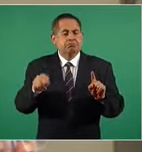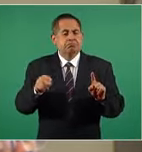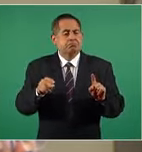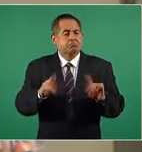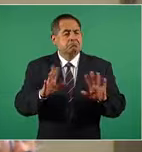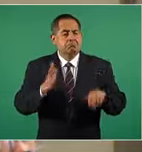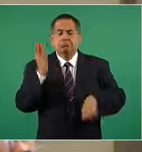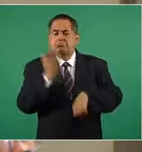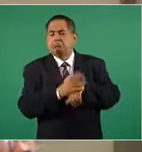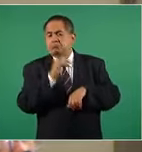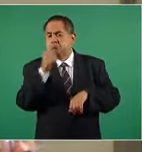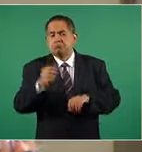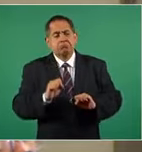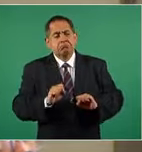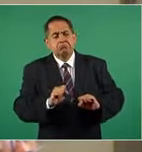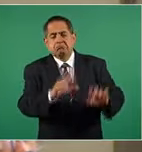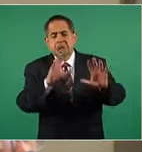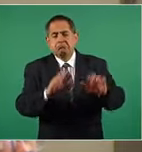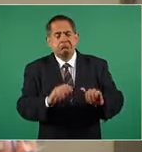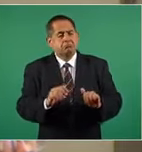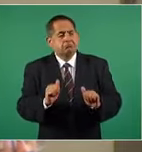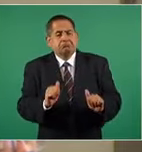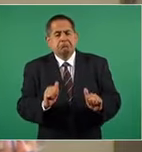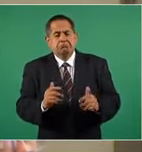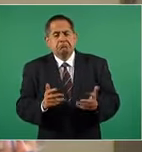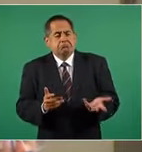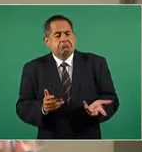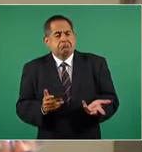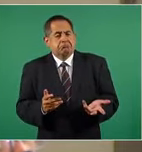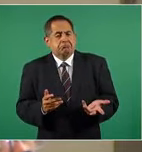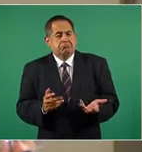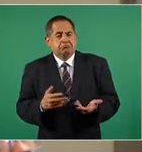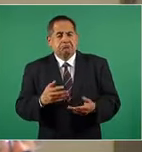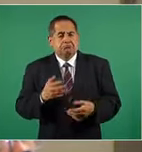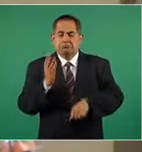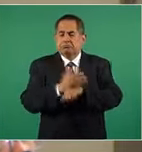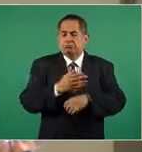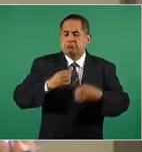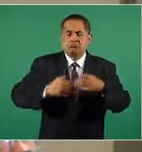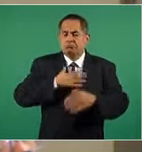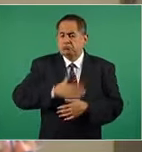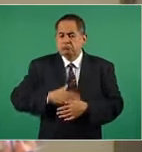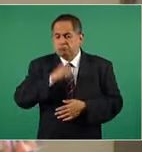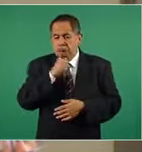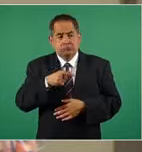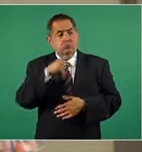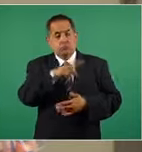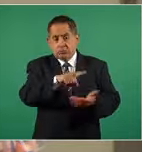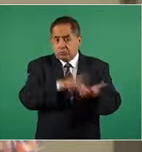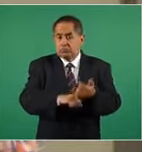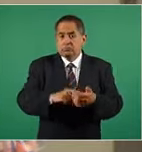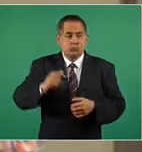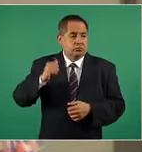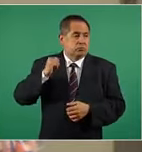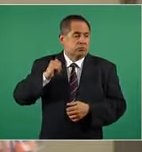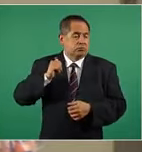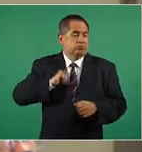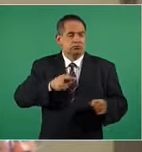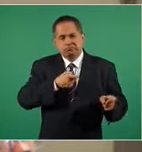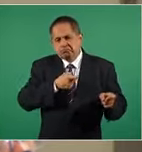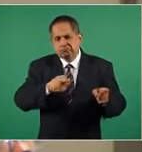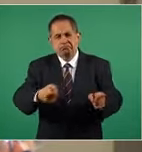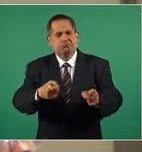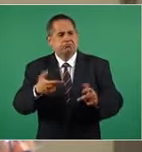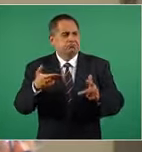impunes, sin ser juzgados, luego de haber ejecutado diferentes masacres, saqueos, el fobaproa.